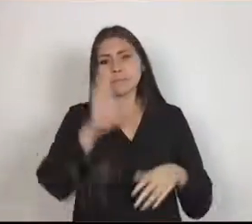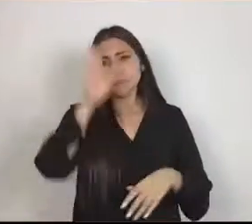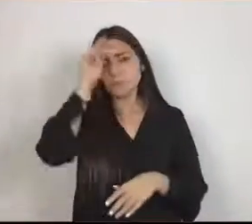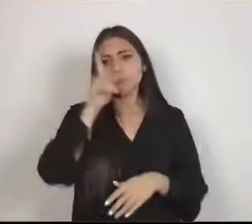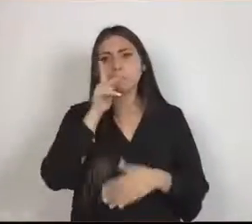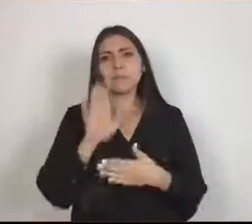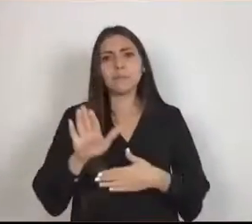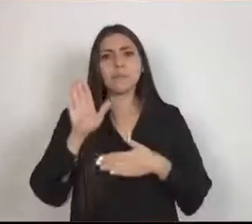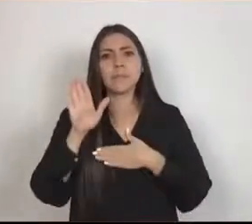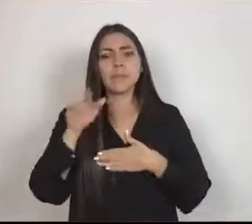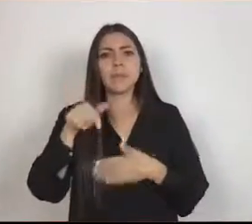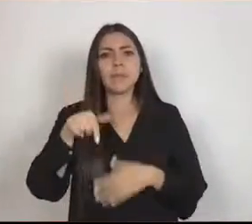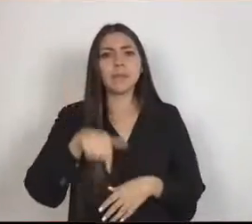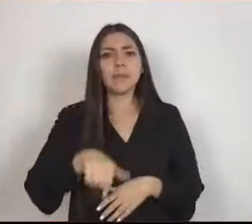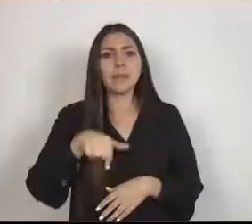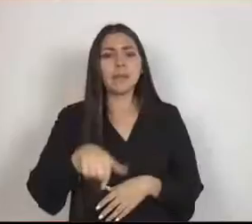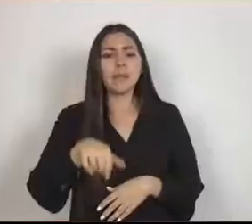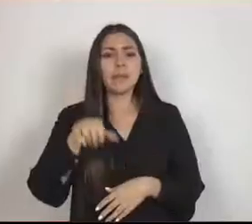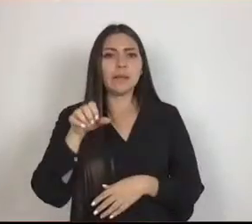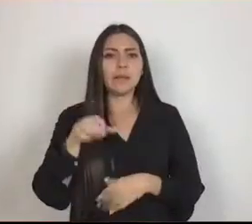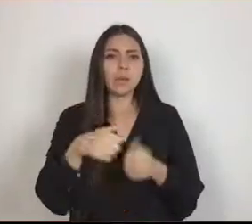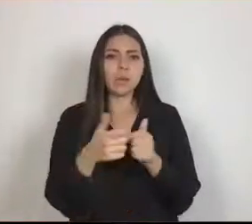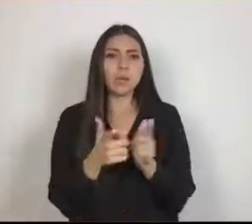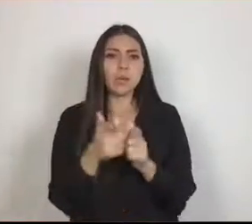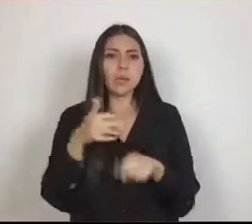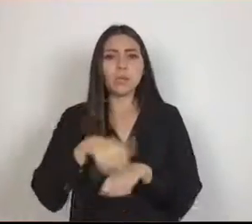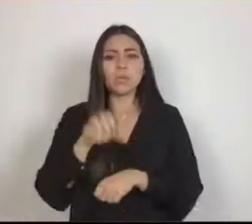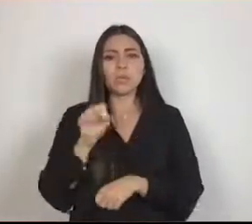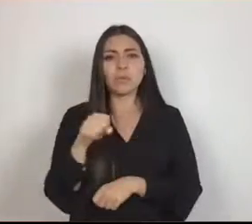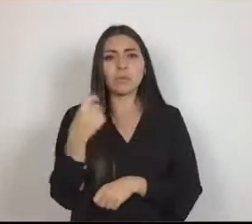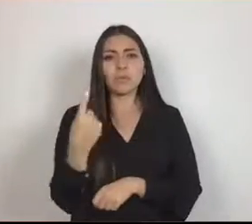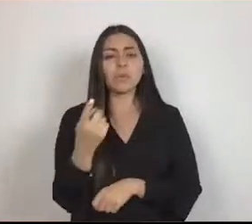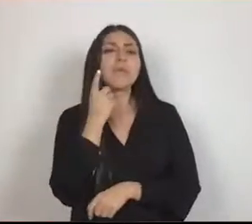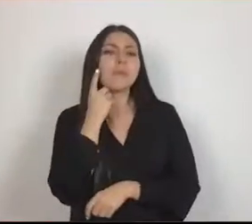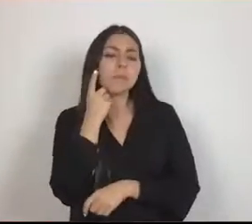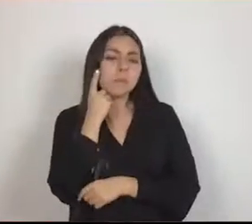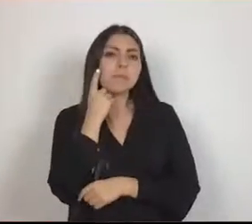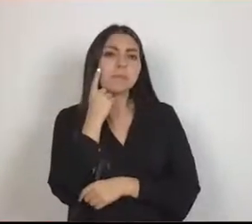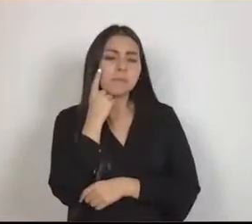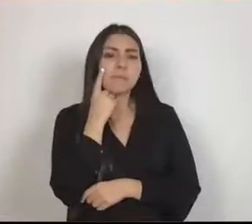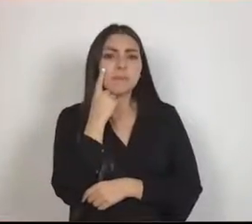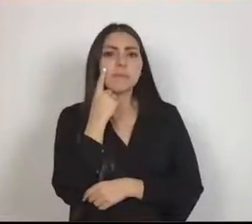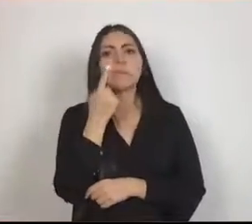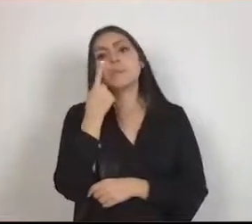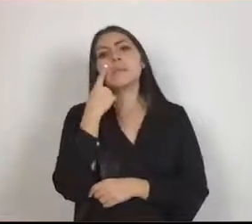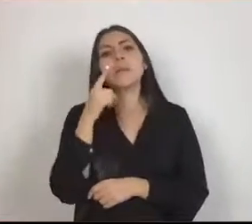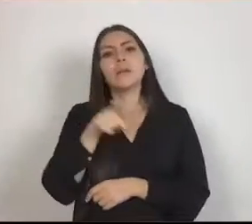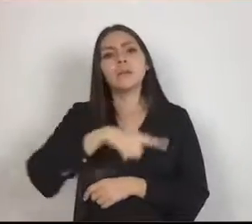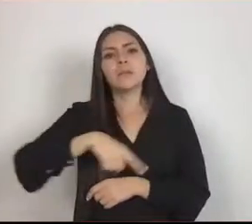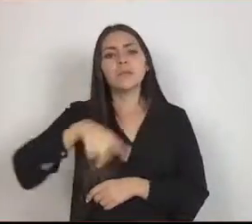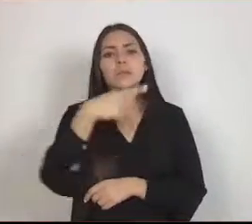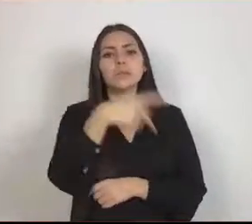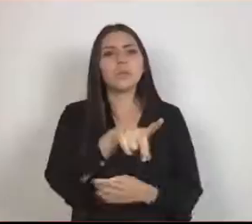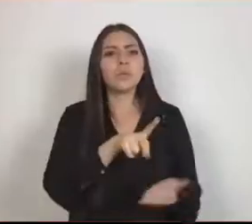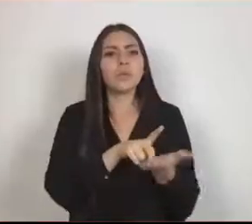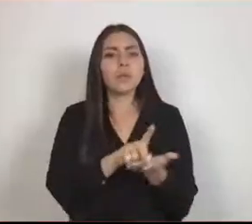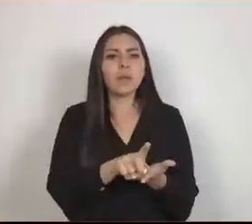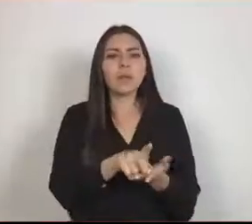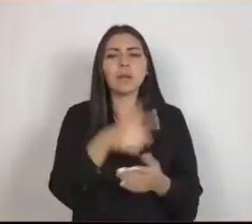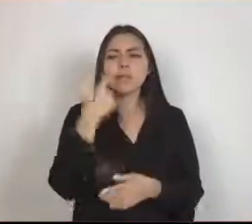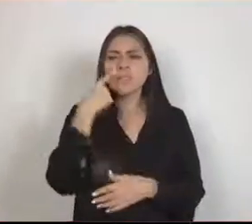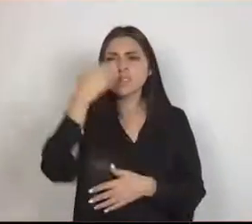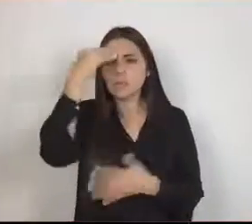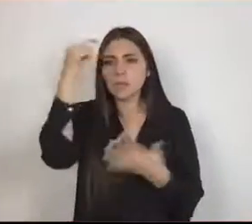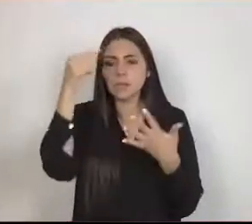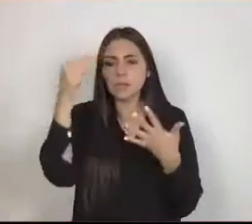61ª legislatura para reconocer y ampliar sus derechos, modernizar las